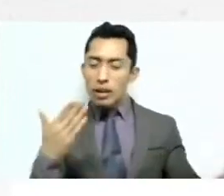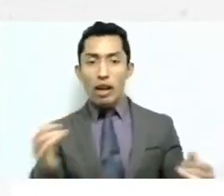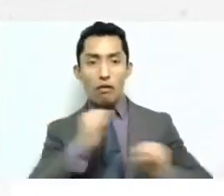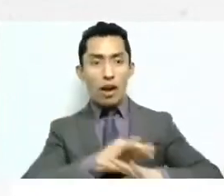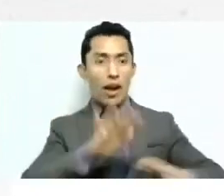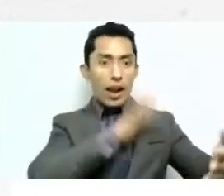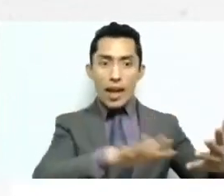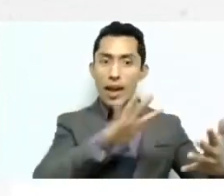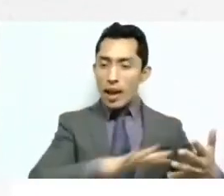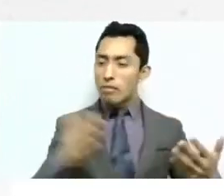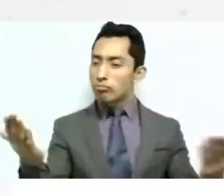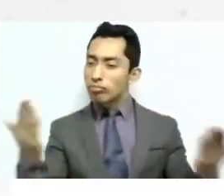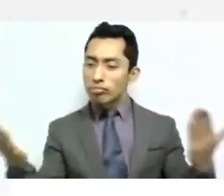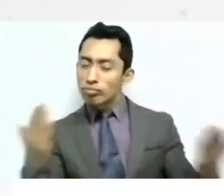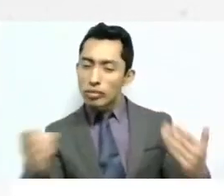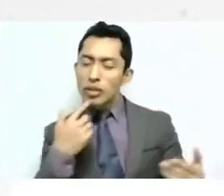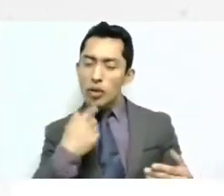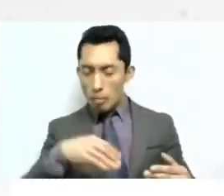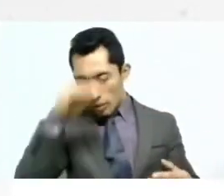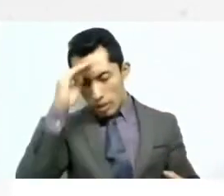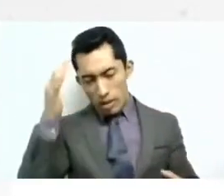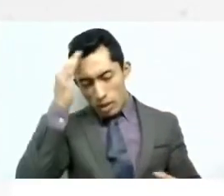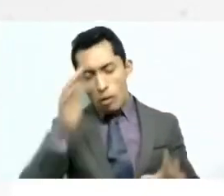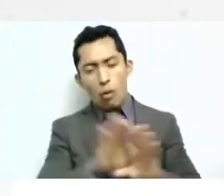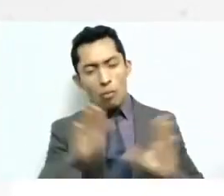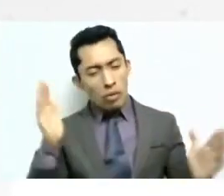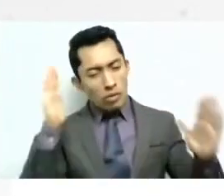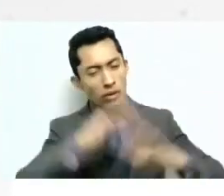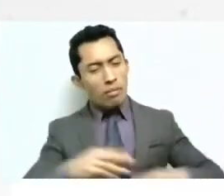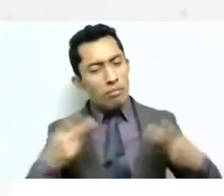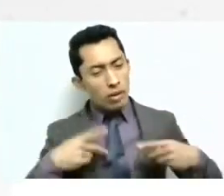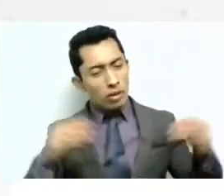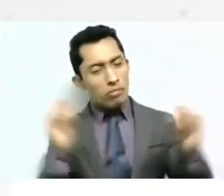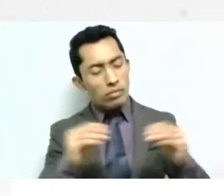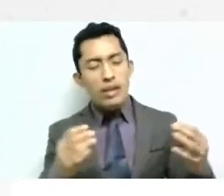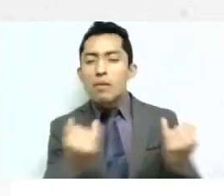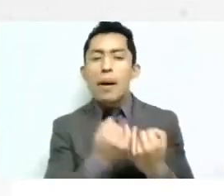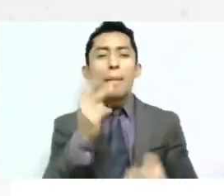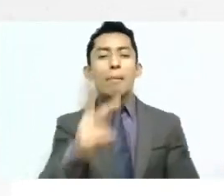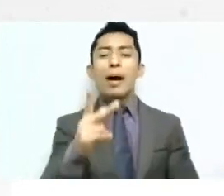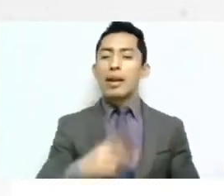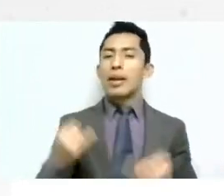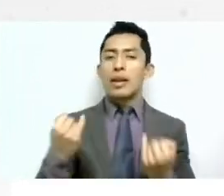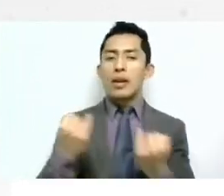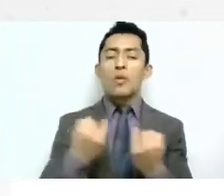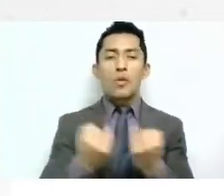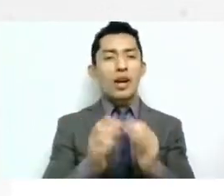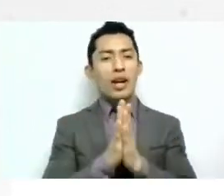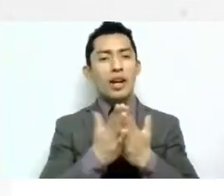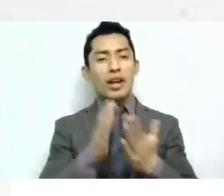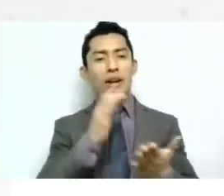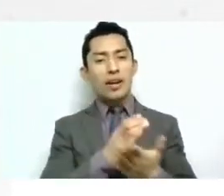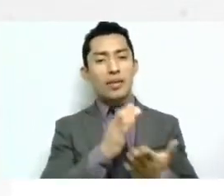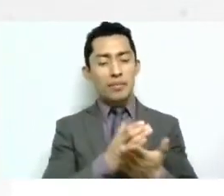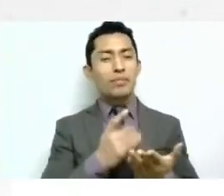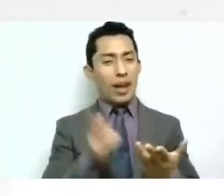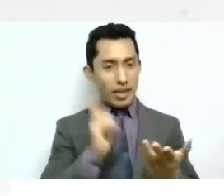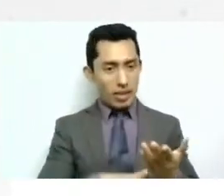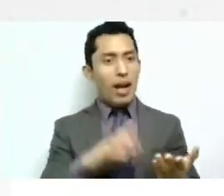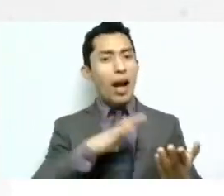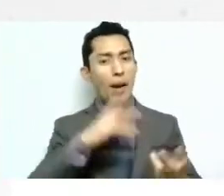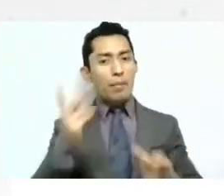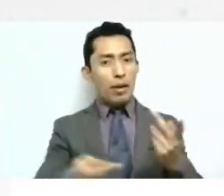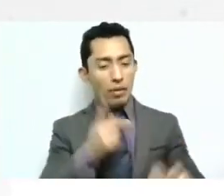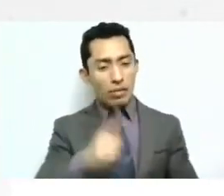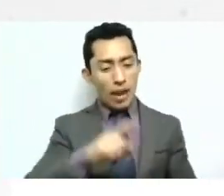conciliar a las partes entonces es igual aquí aquí viene esta parte luego se formulan preguntas para hacer una